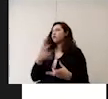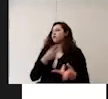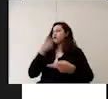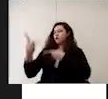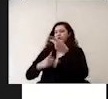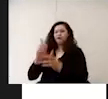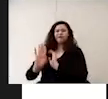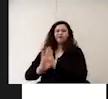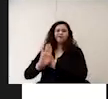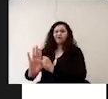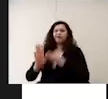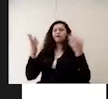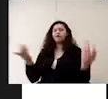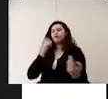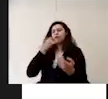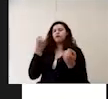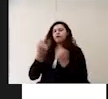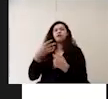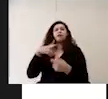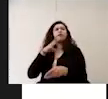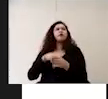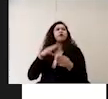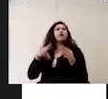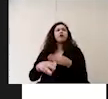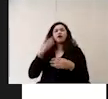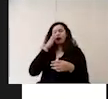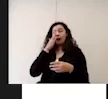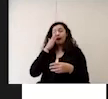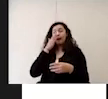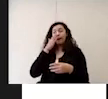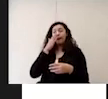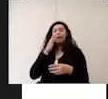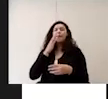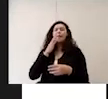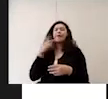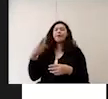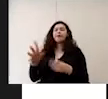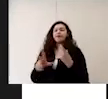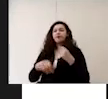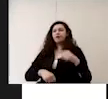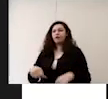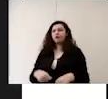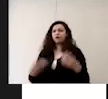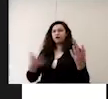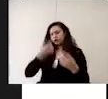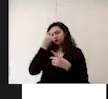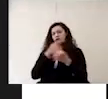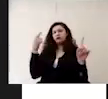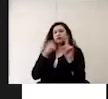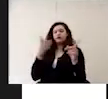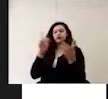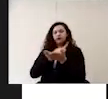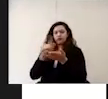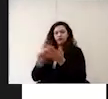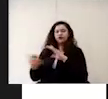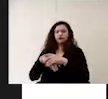se deben limitar los utensilios que para realizar las actividades con la finalidad de que la limpieza y